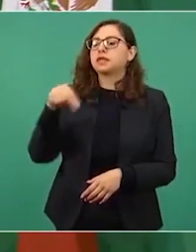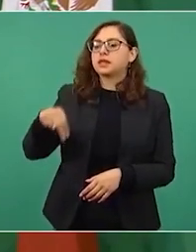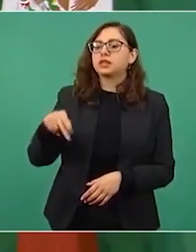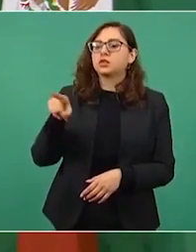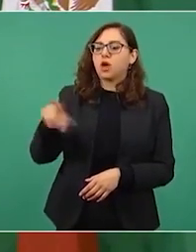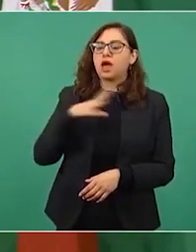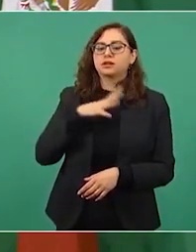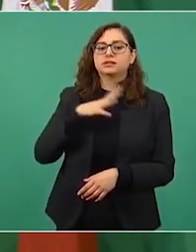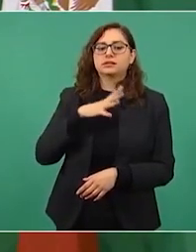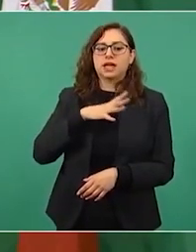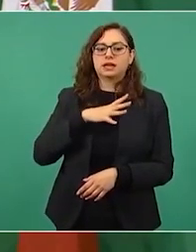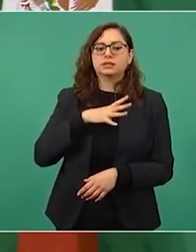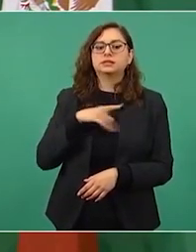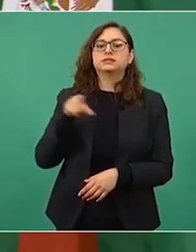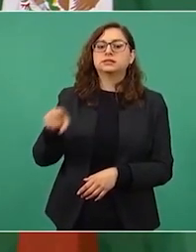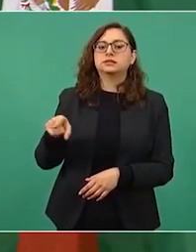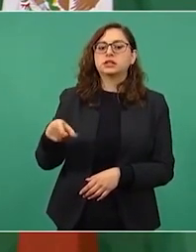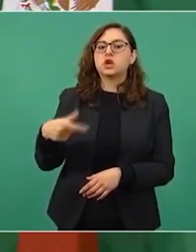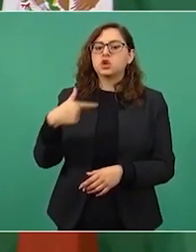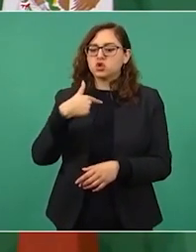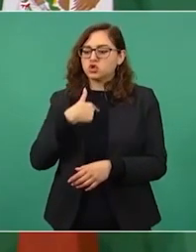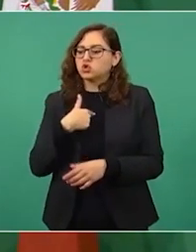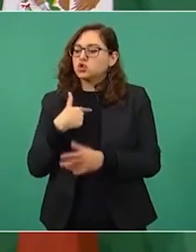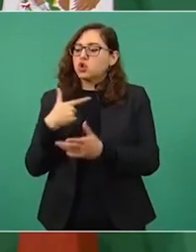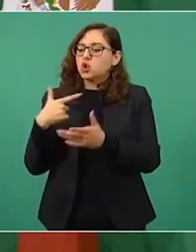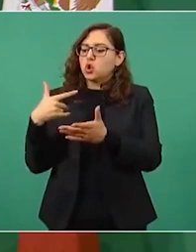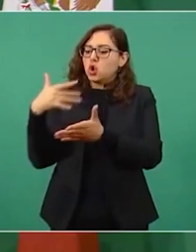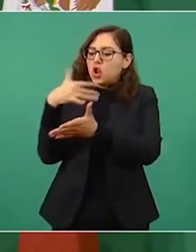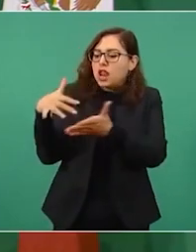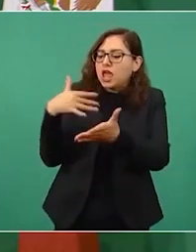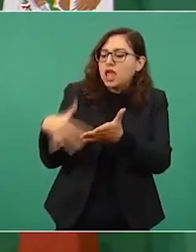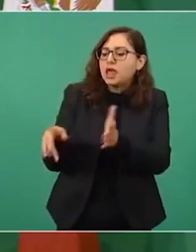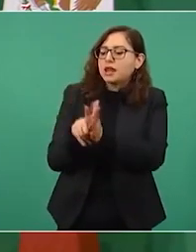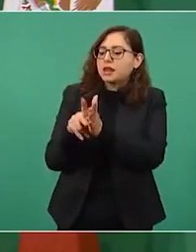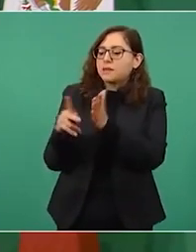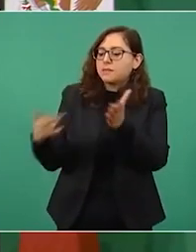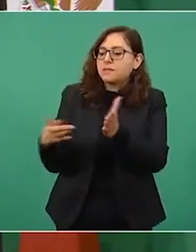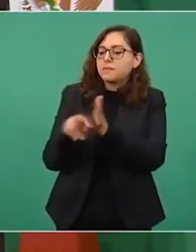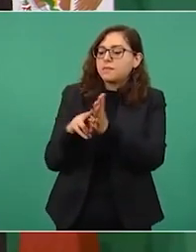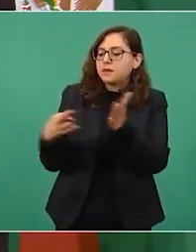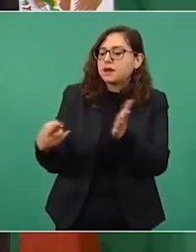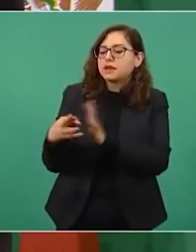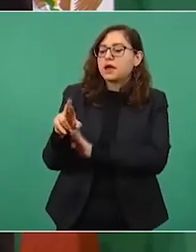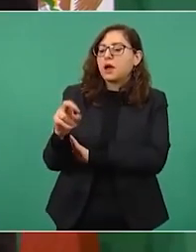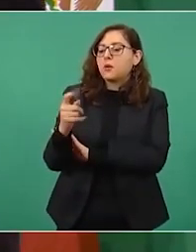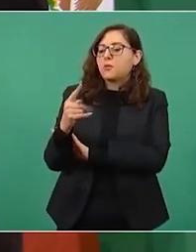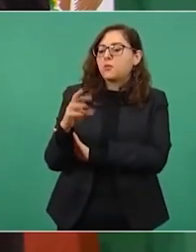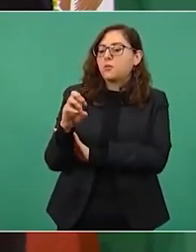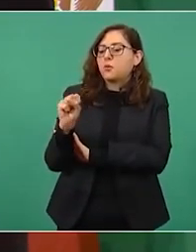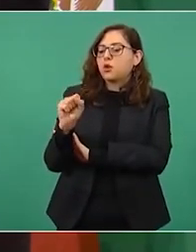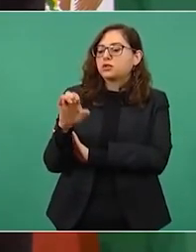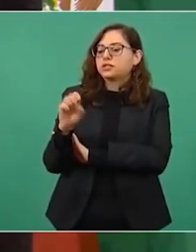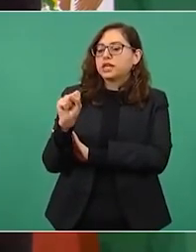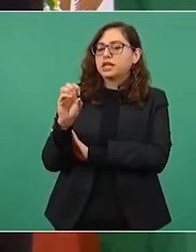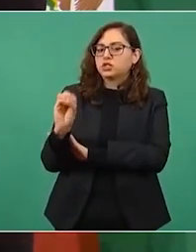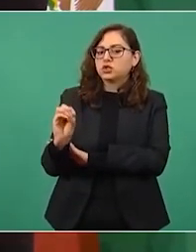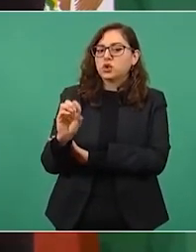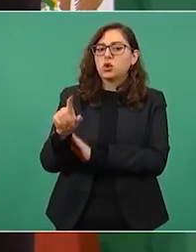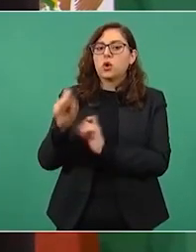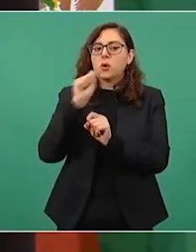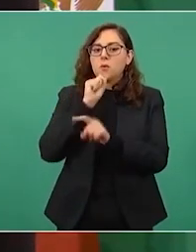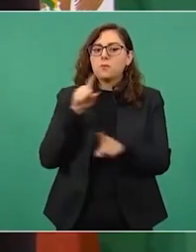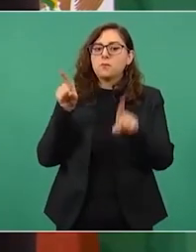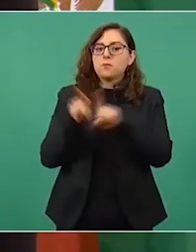leía con interés a Sergio Aguayo él dijo que lo del CID era como el